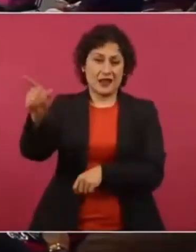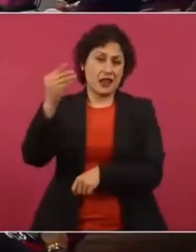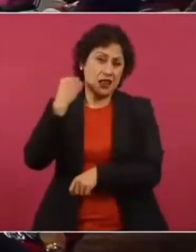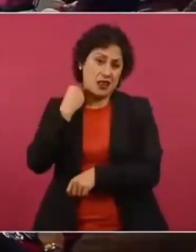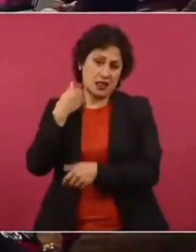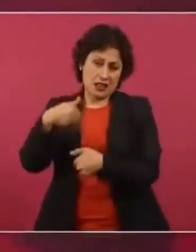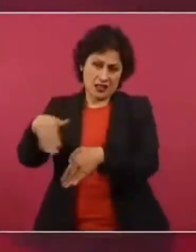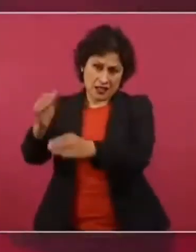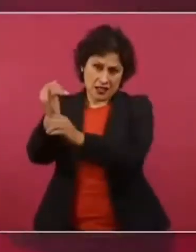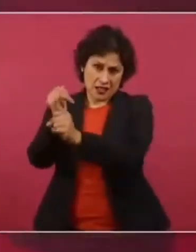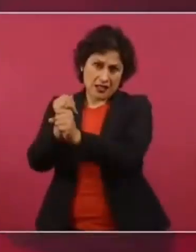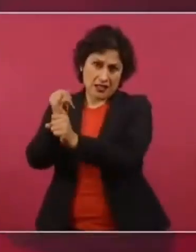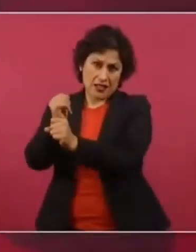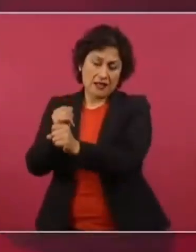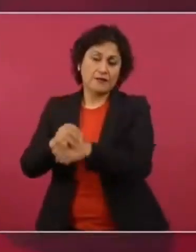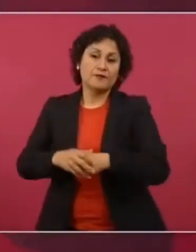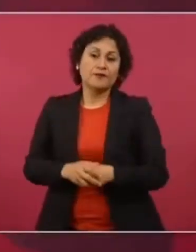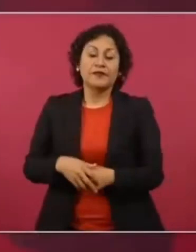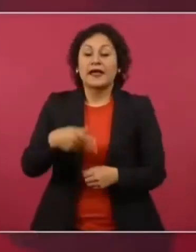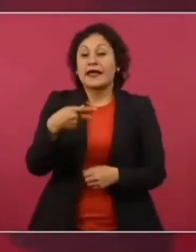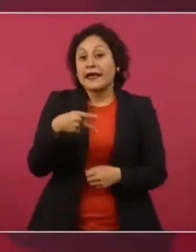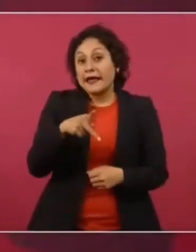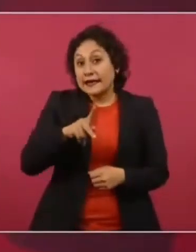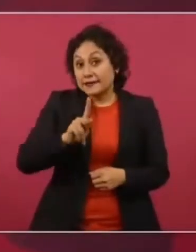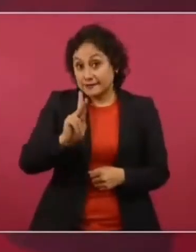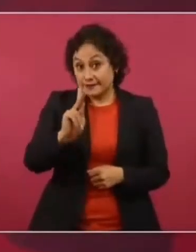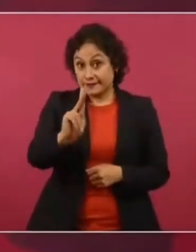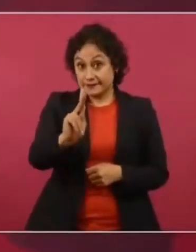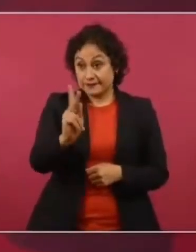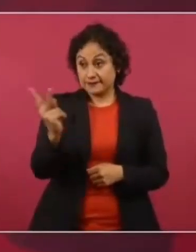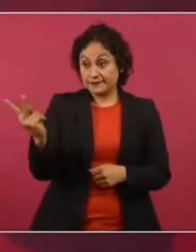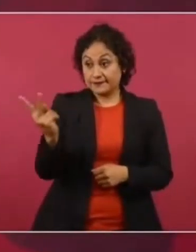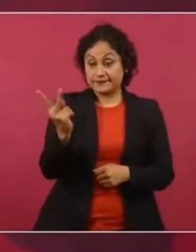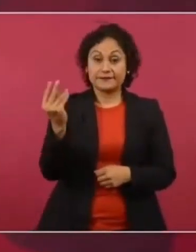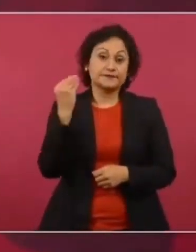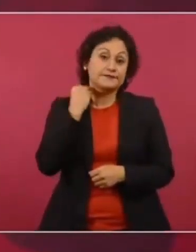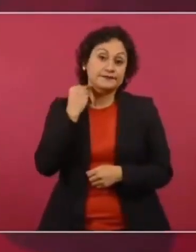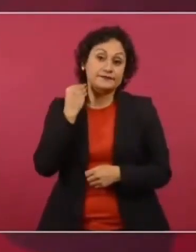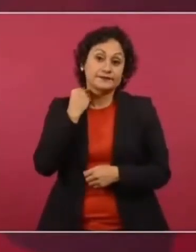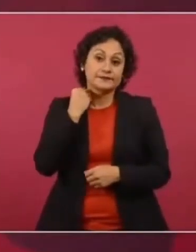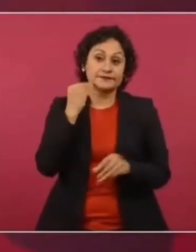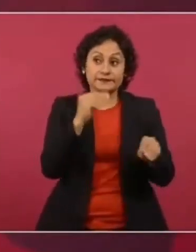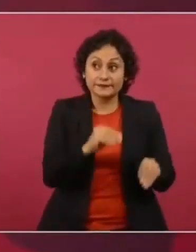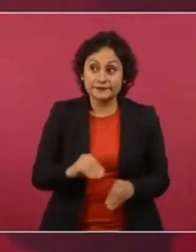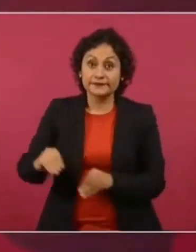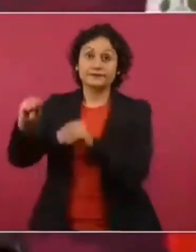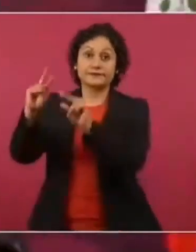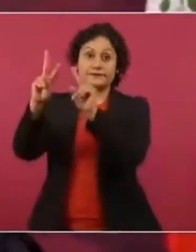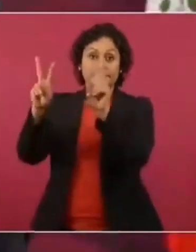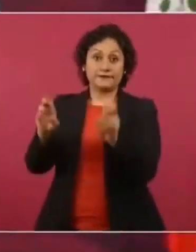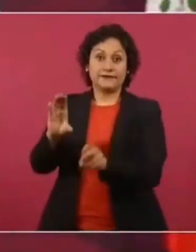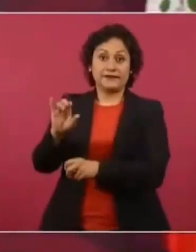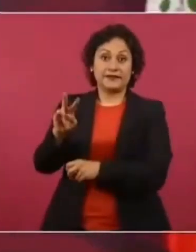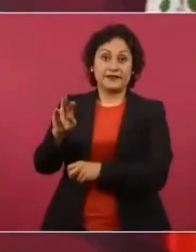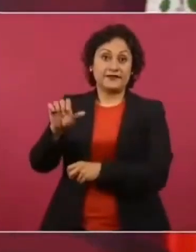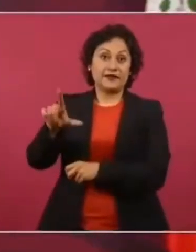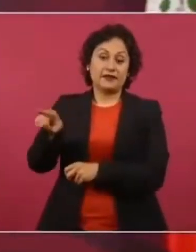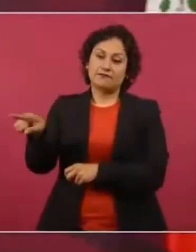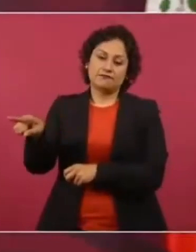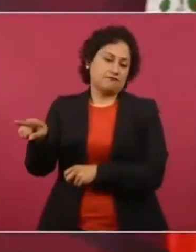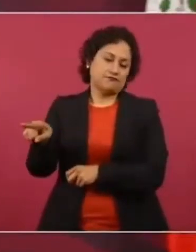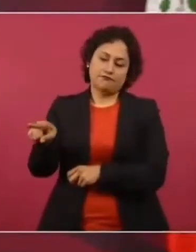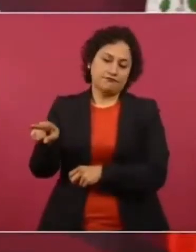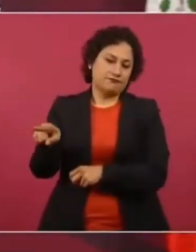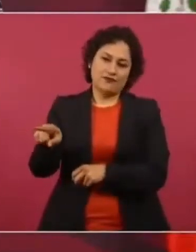Sí, pero a los abogados no les conviene la vía civil cuando están peleando.